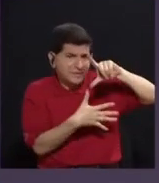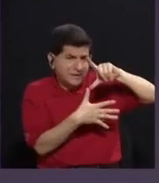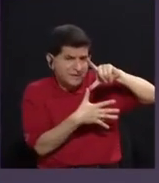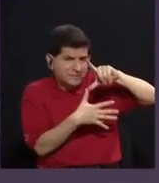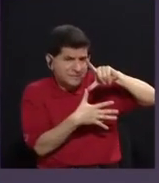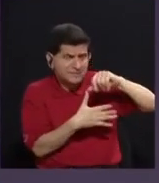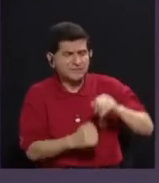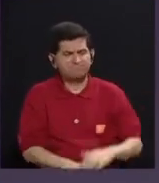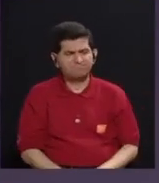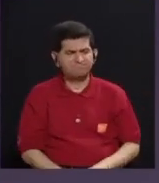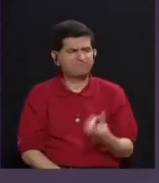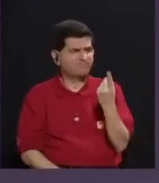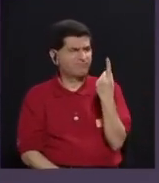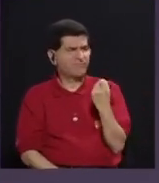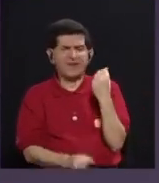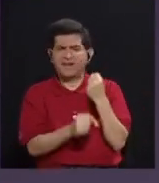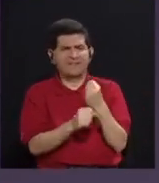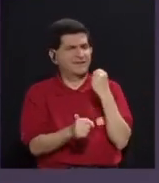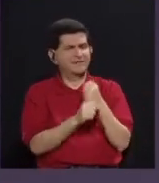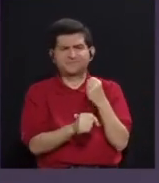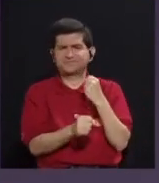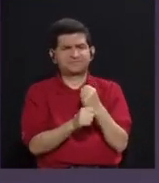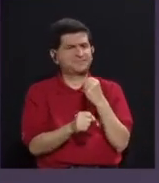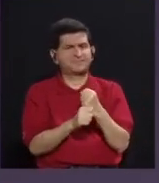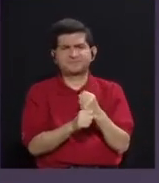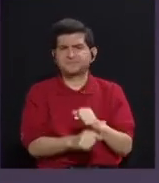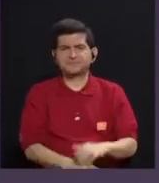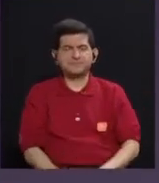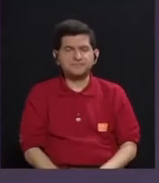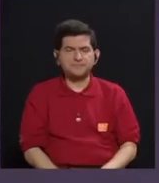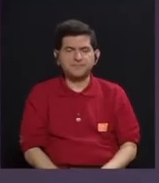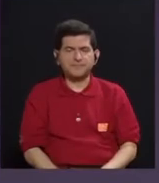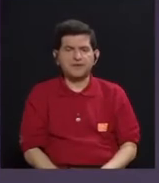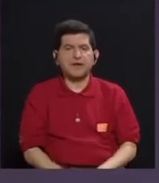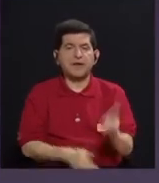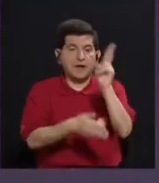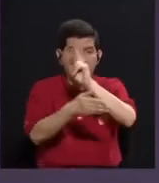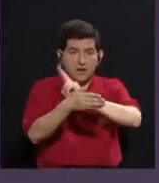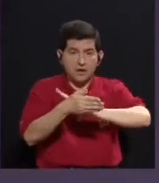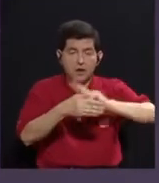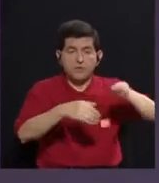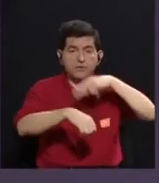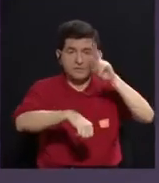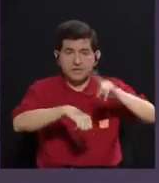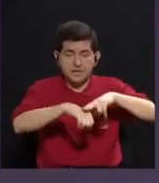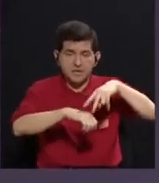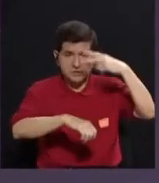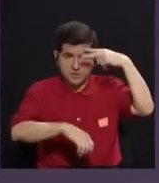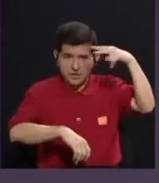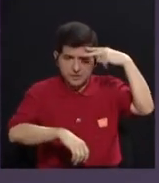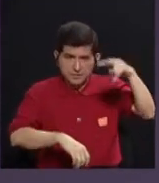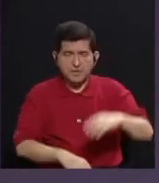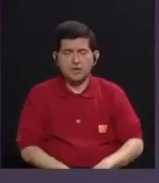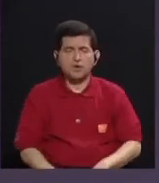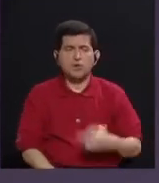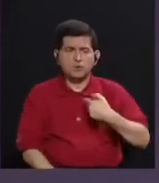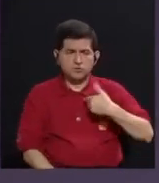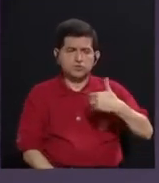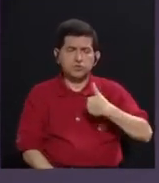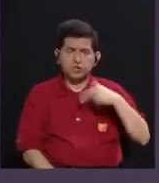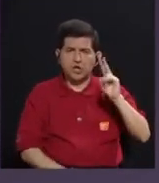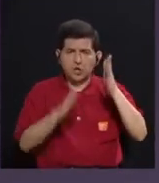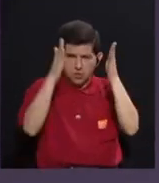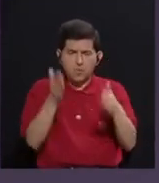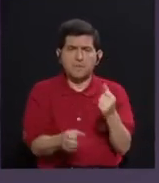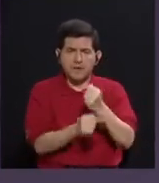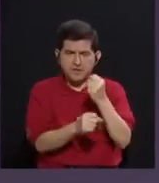todavía hace falta mucho trabajo. En la UNAM hay mucha apertura. Yo tengo compañeros que